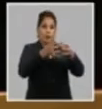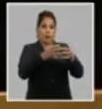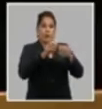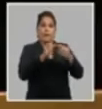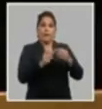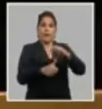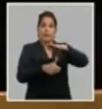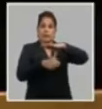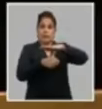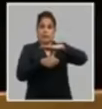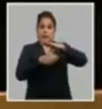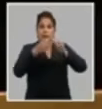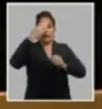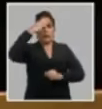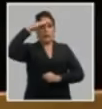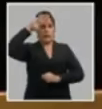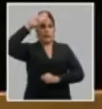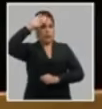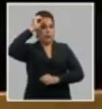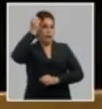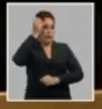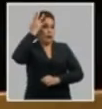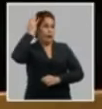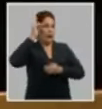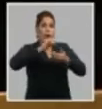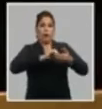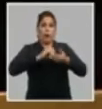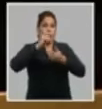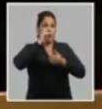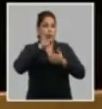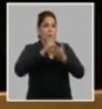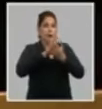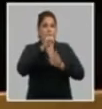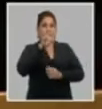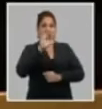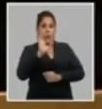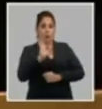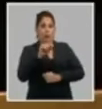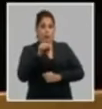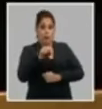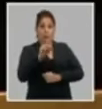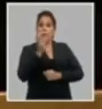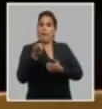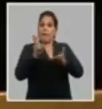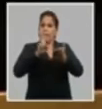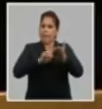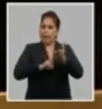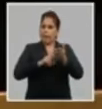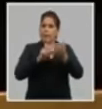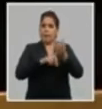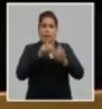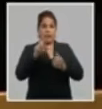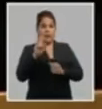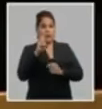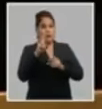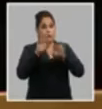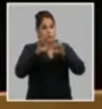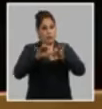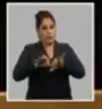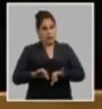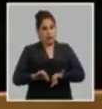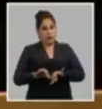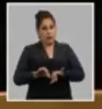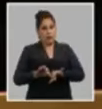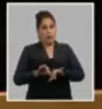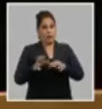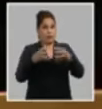y Presidente de la República. Compañero José Ramón Machado Ventura, miembro del Buró Político y segundo secretario